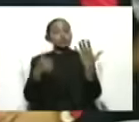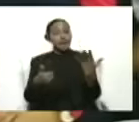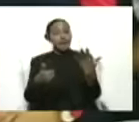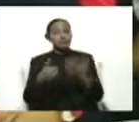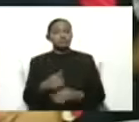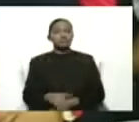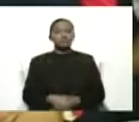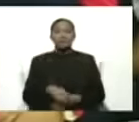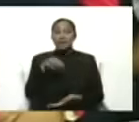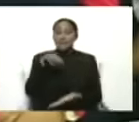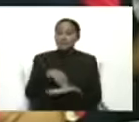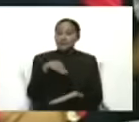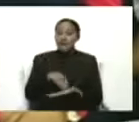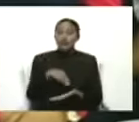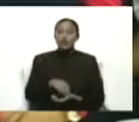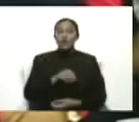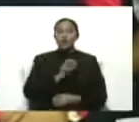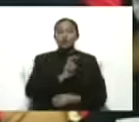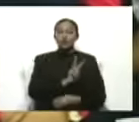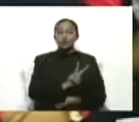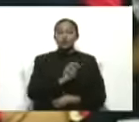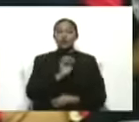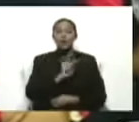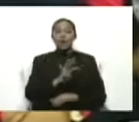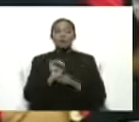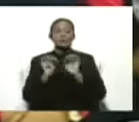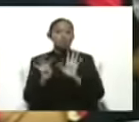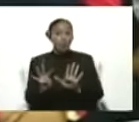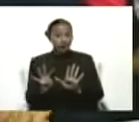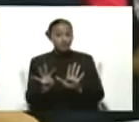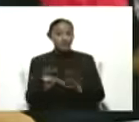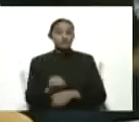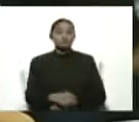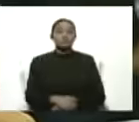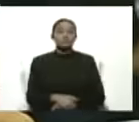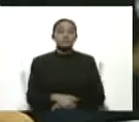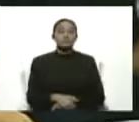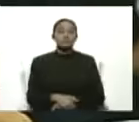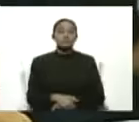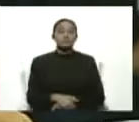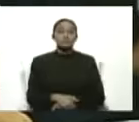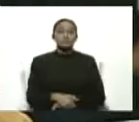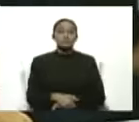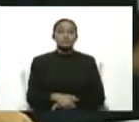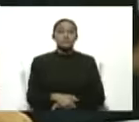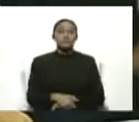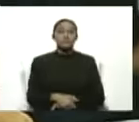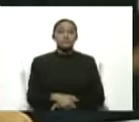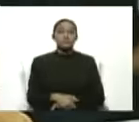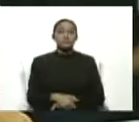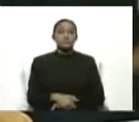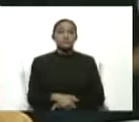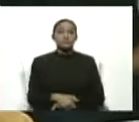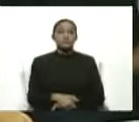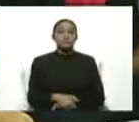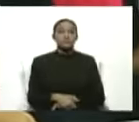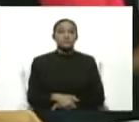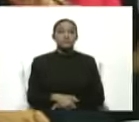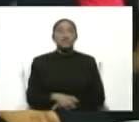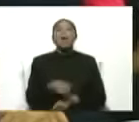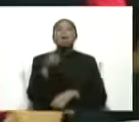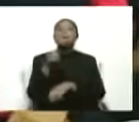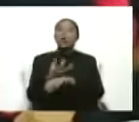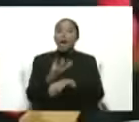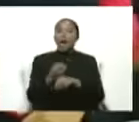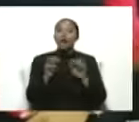en Miranda 249, en Monagas 86,